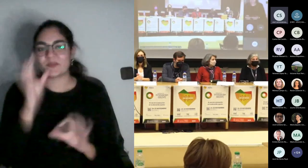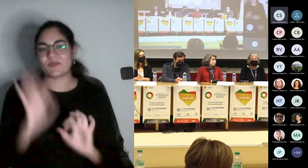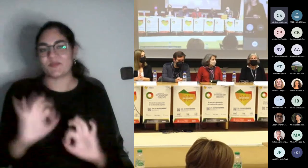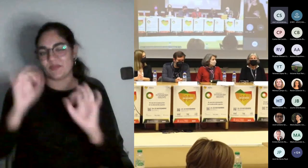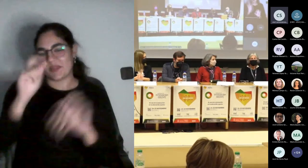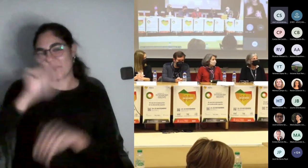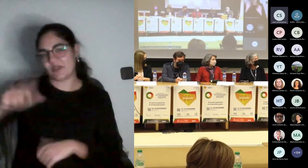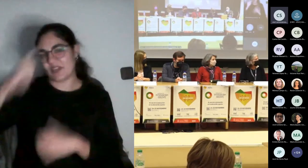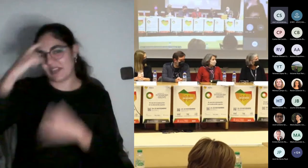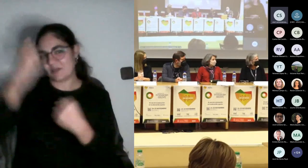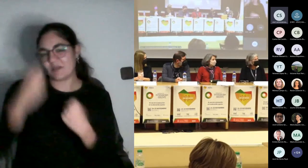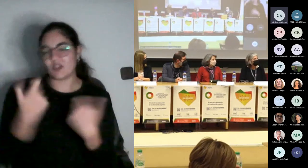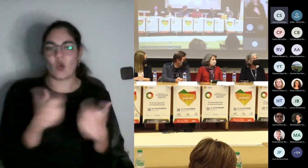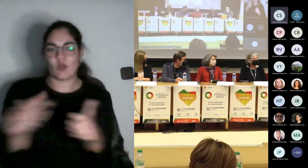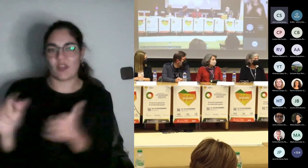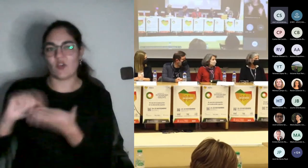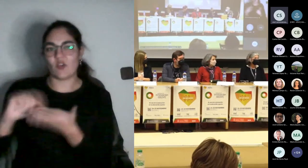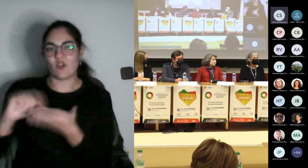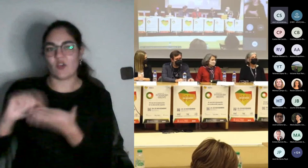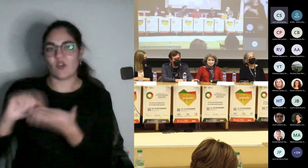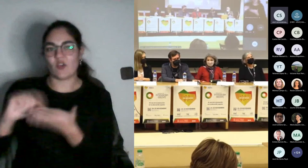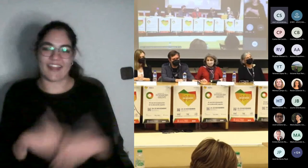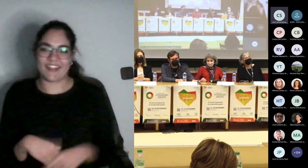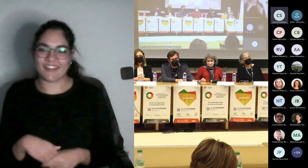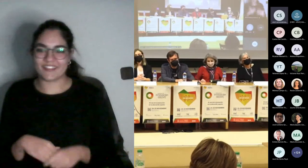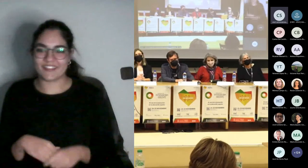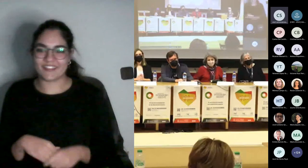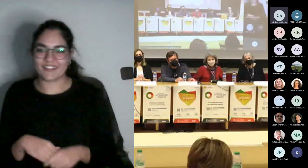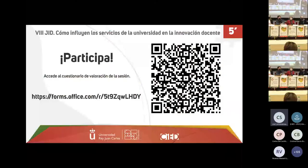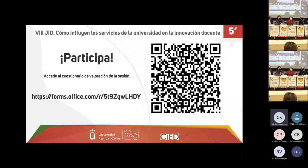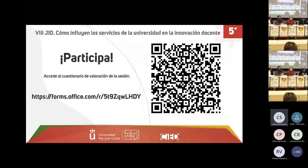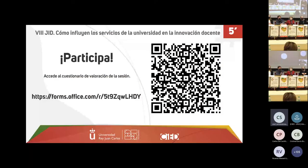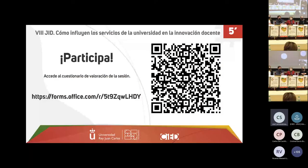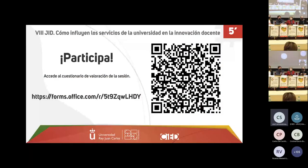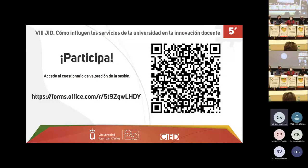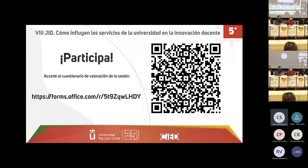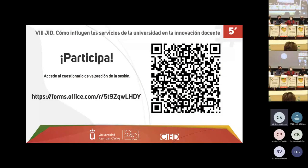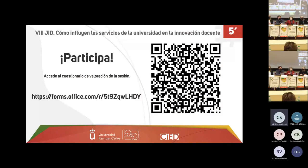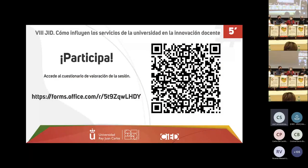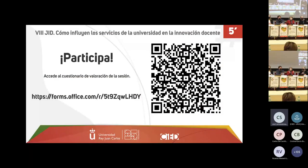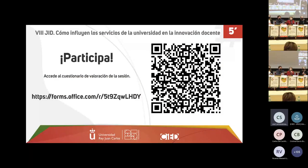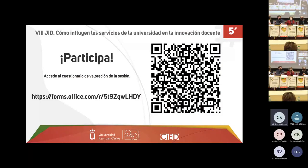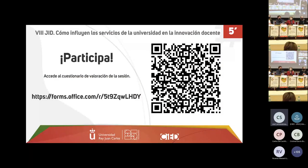y unidades muchas gracias gracias aplausos